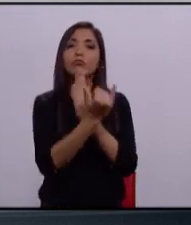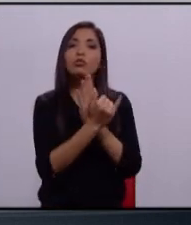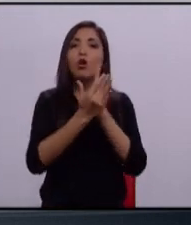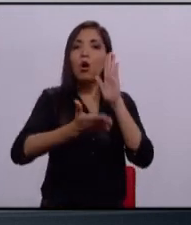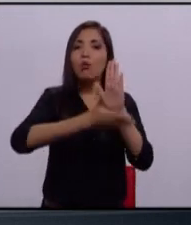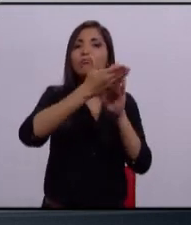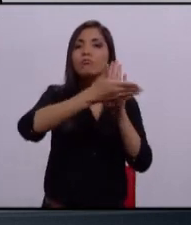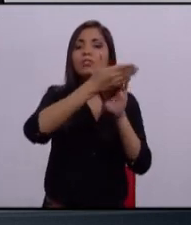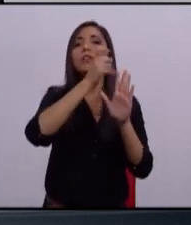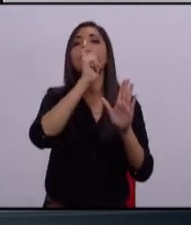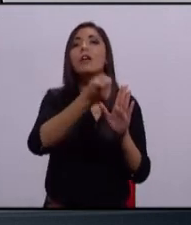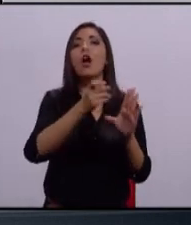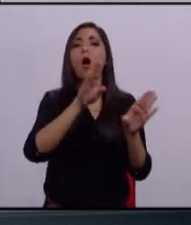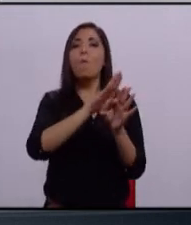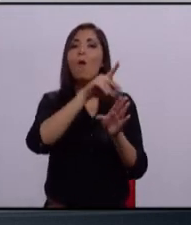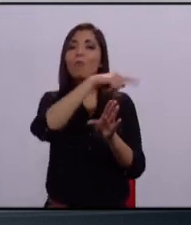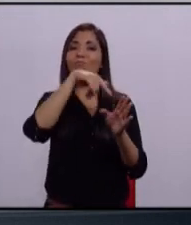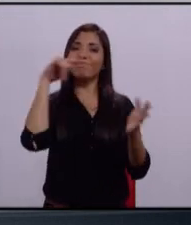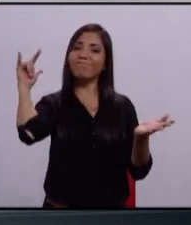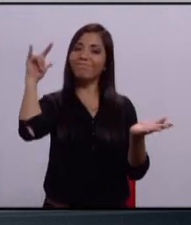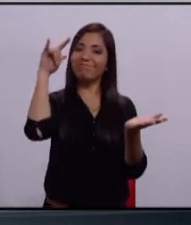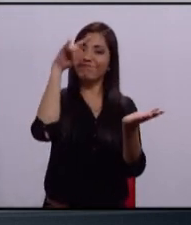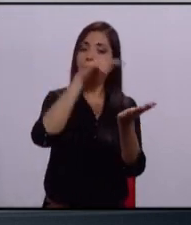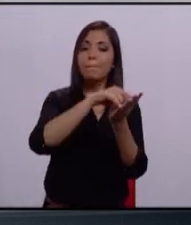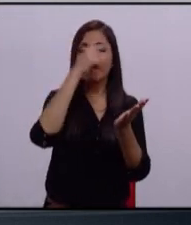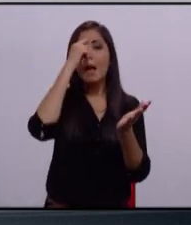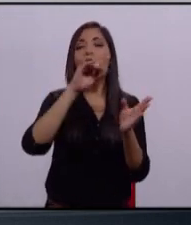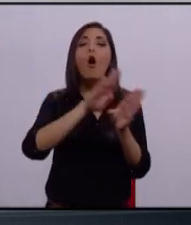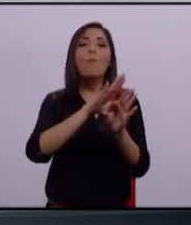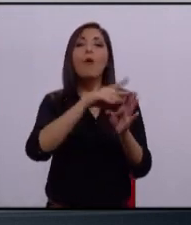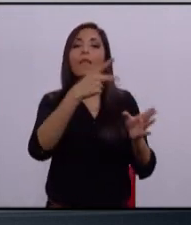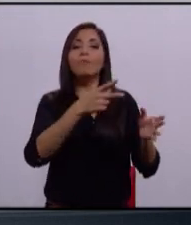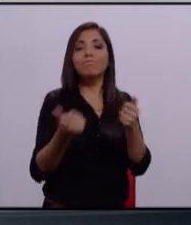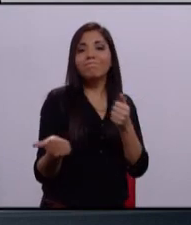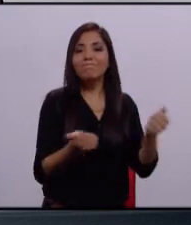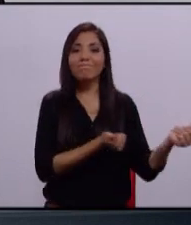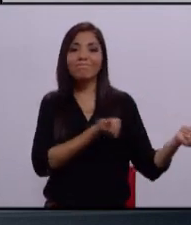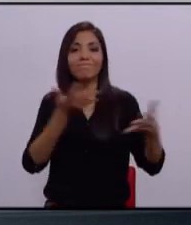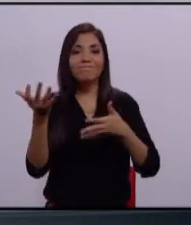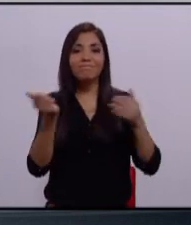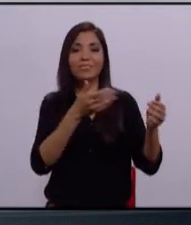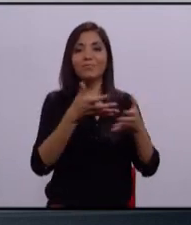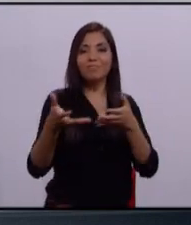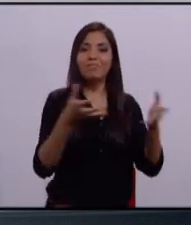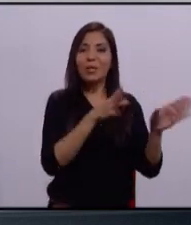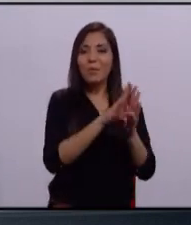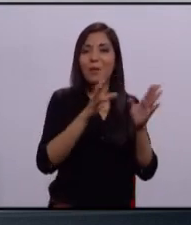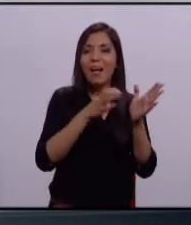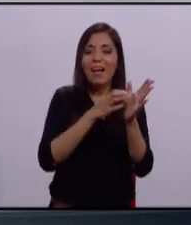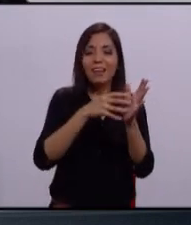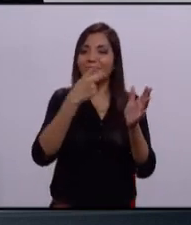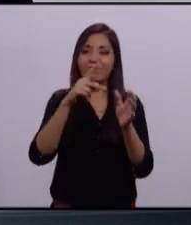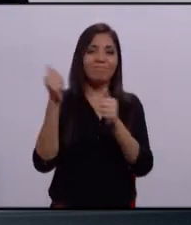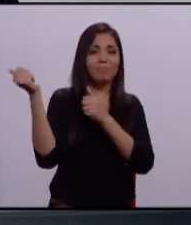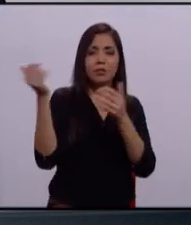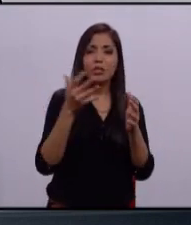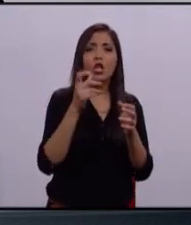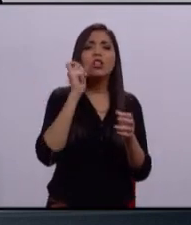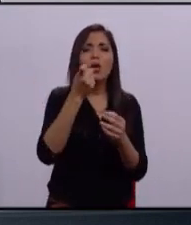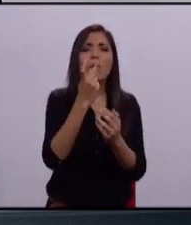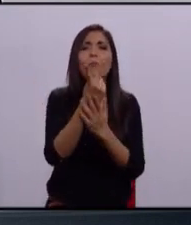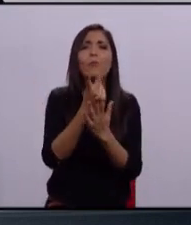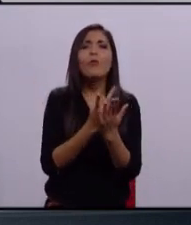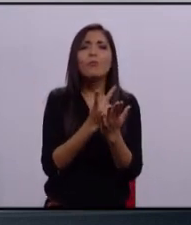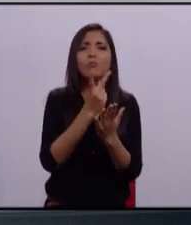aeropuerto de carga para nuestro municipio de Zapopan. Este proyecto inició